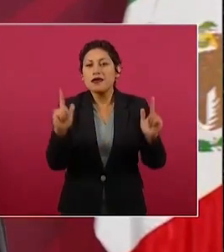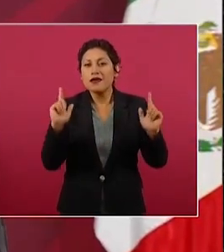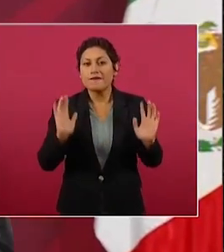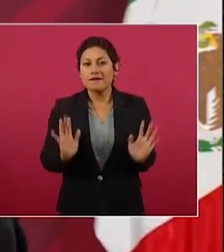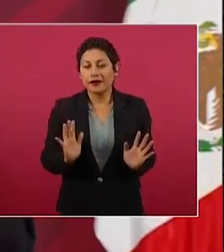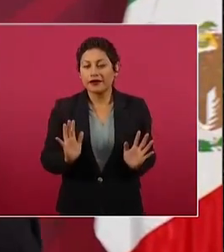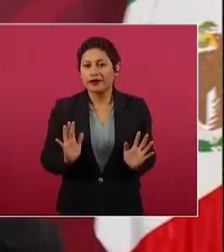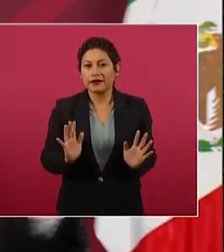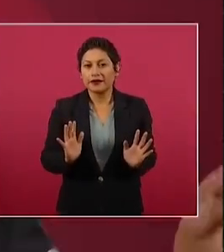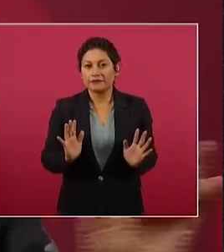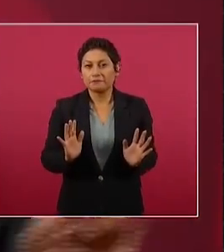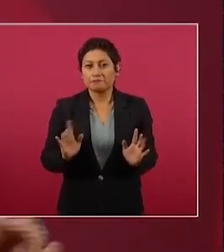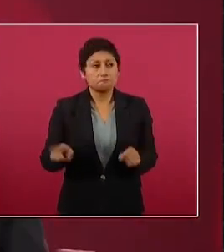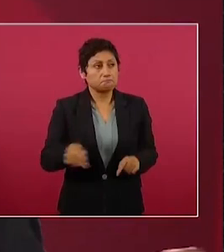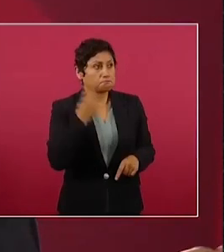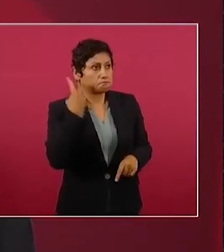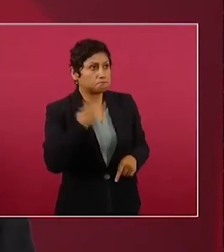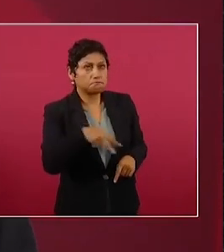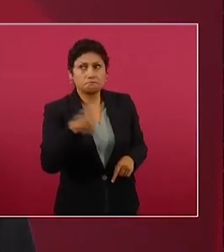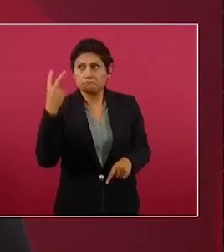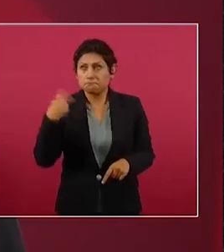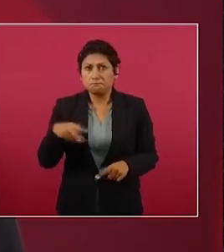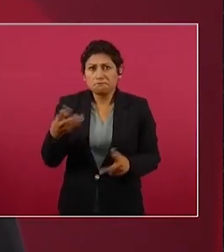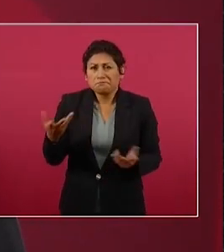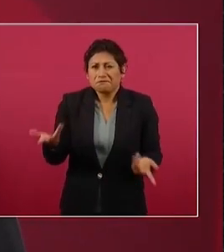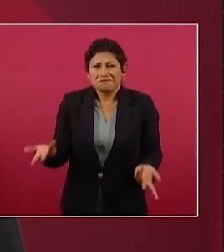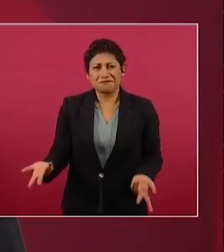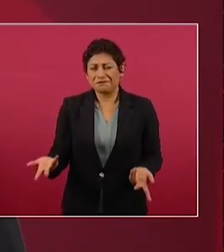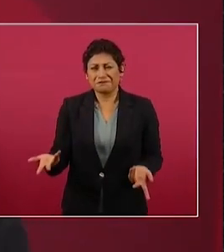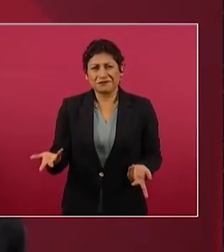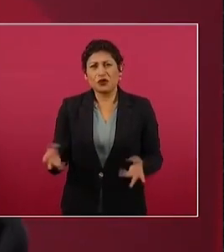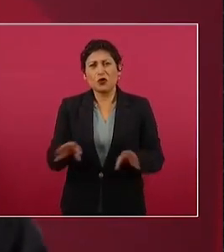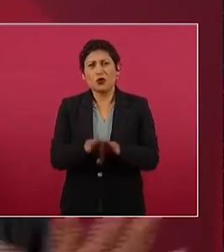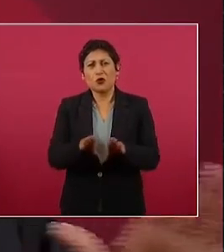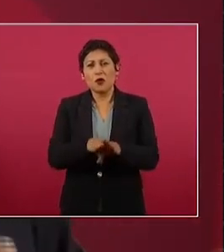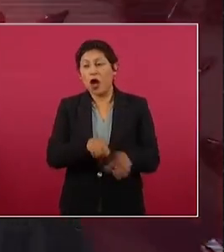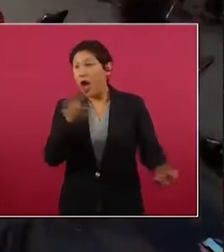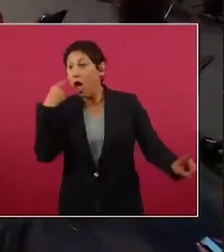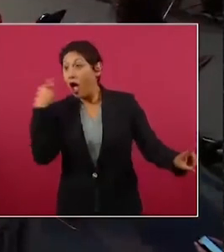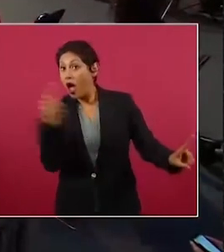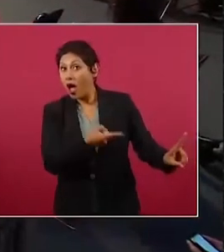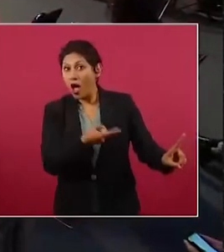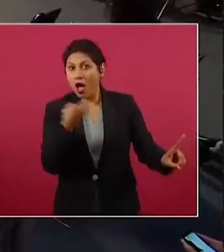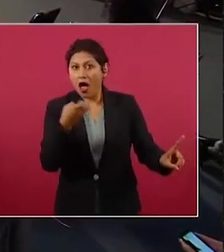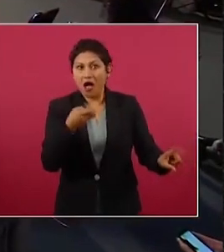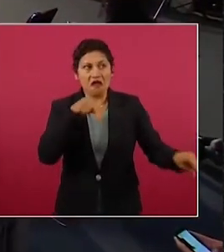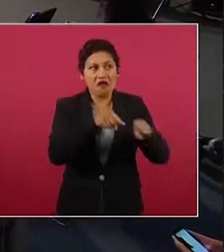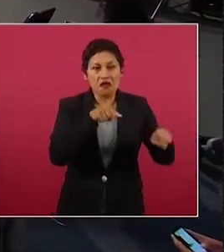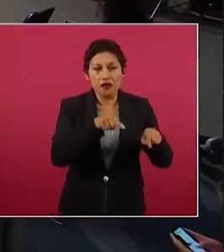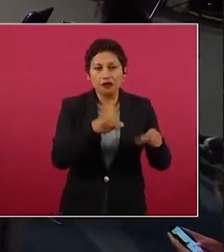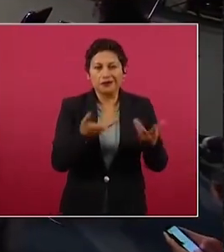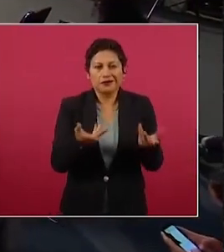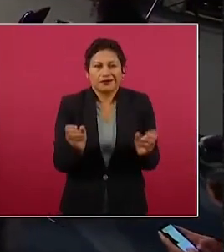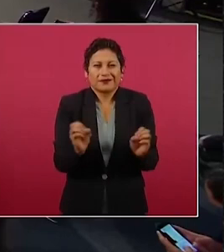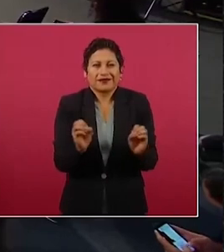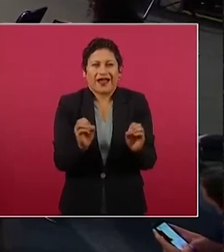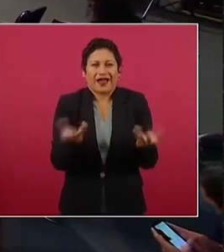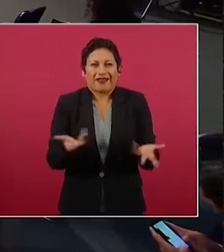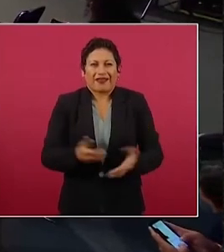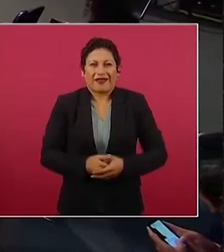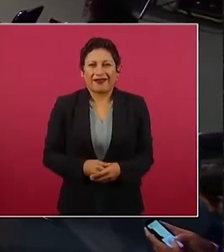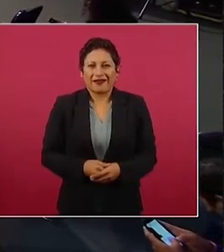y nunca va a ser molestado en nada los asuntos judiciales pues esos